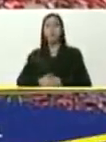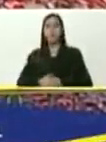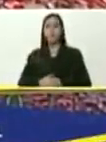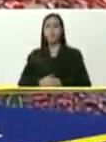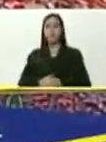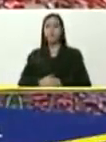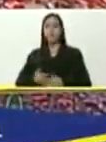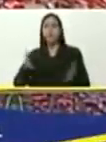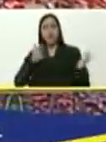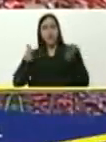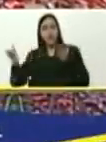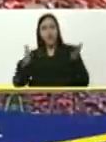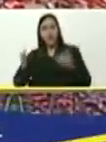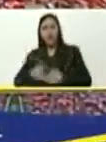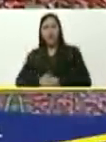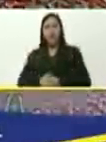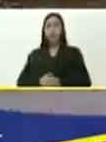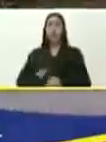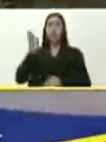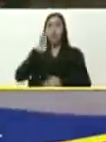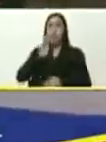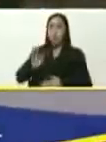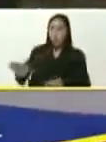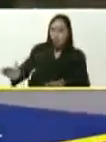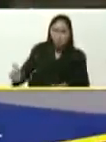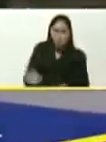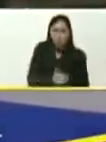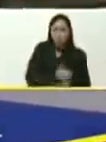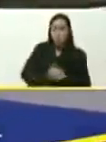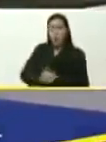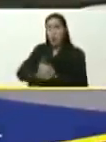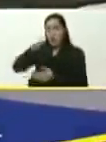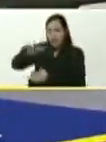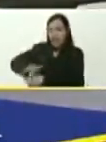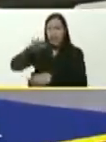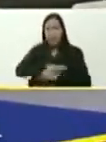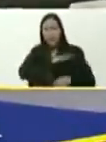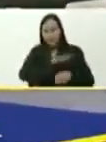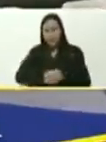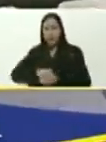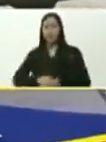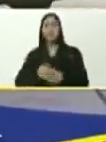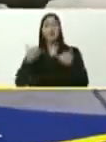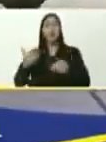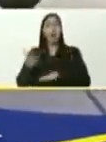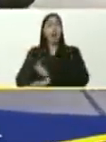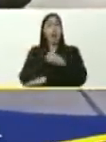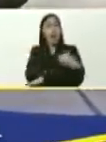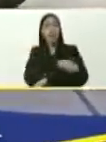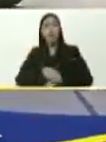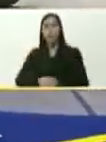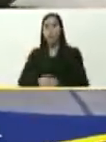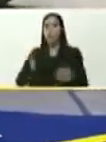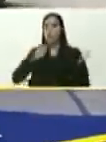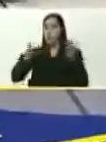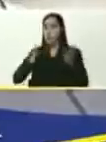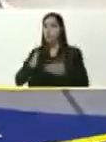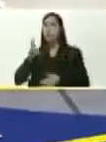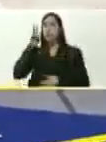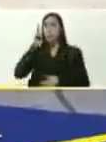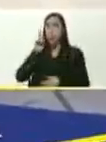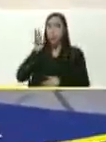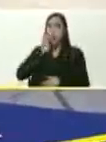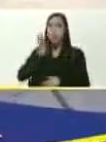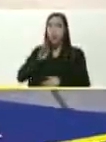el servicio que llaman de desecho sólido, antes en mi generación lo llamábamos, los servicios de recolección de